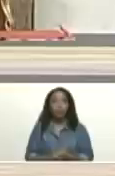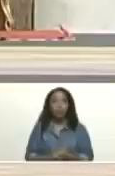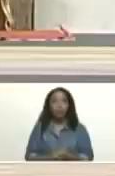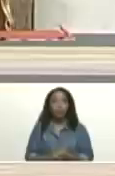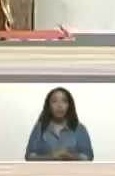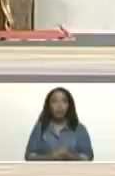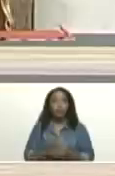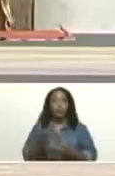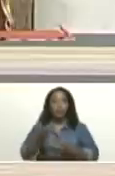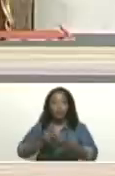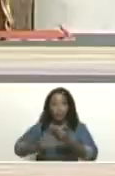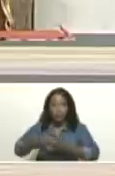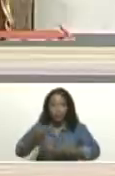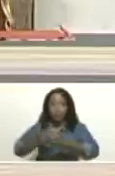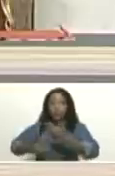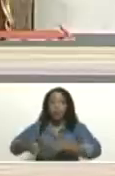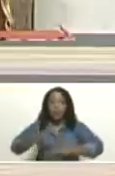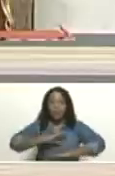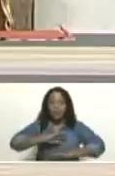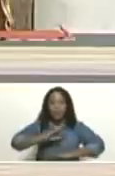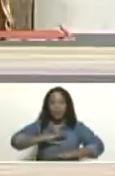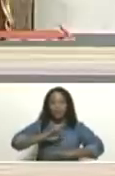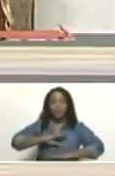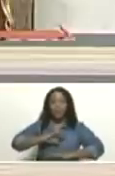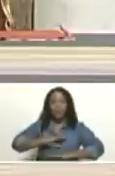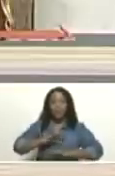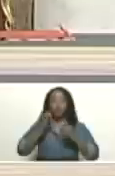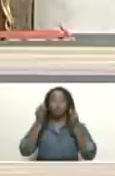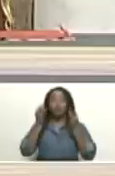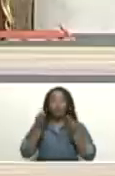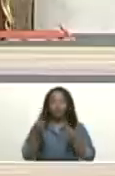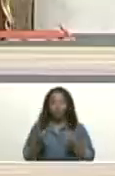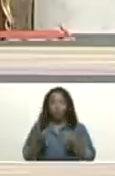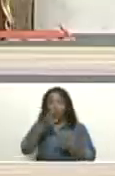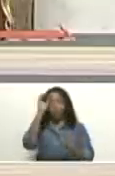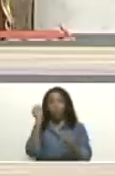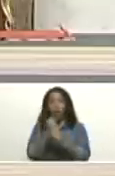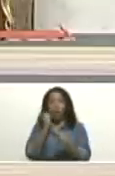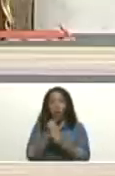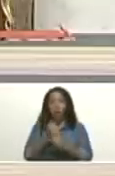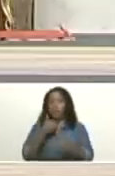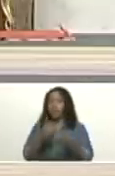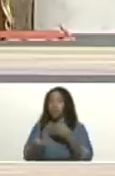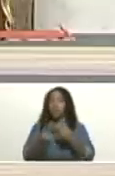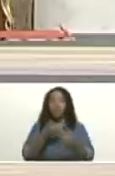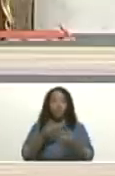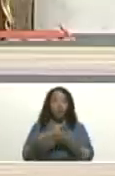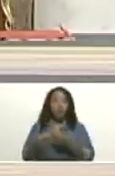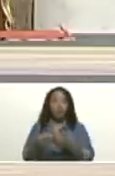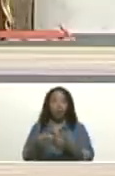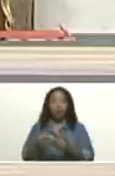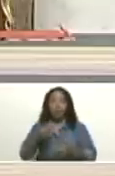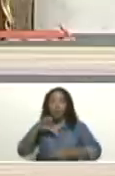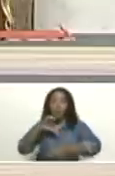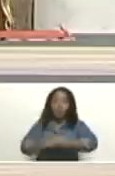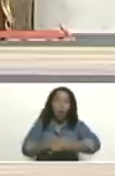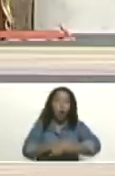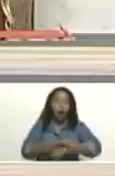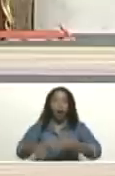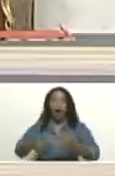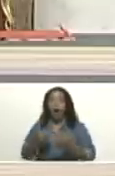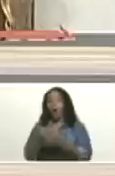relación de bienes asegurados en el operativo caiga quien caiga hasta el día de hoy